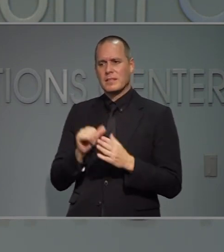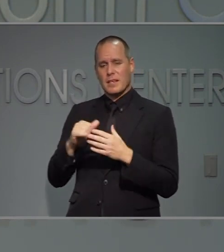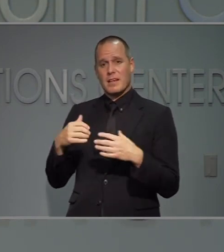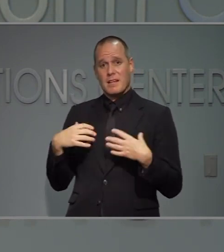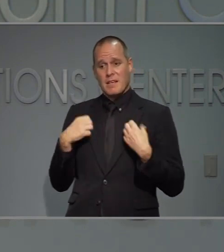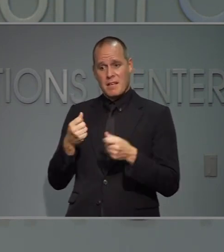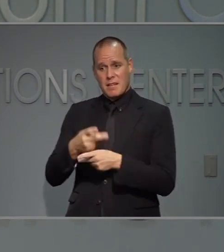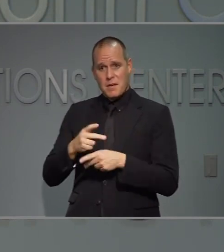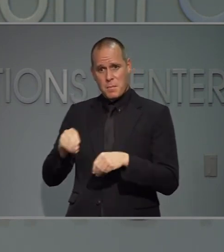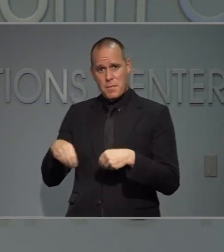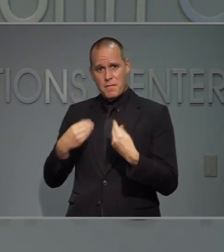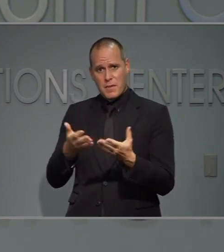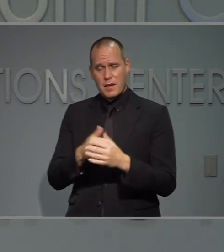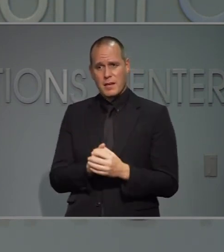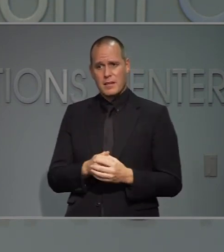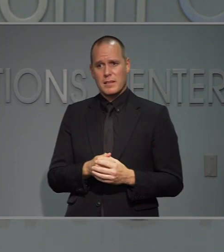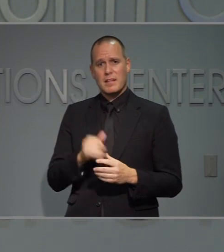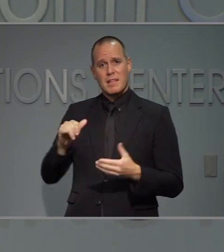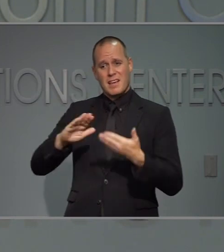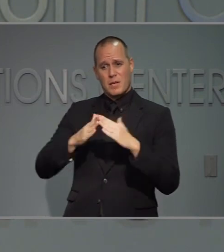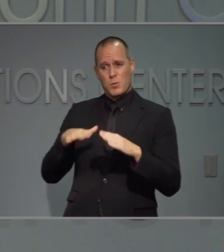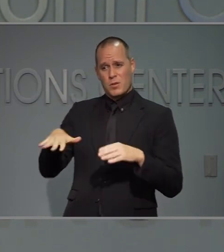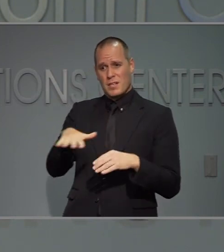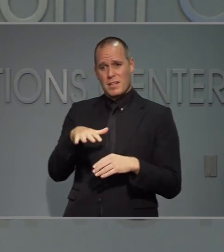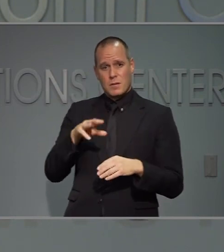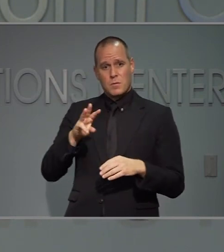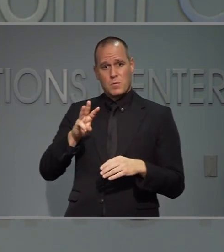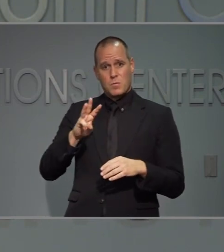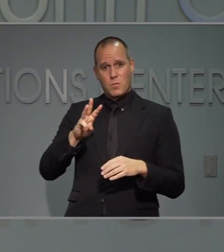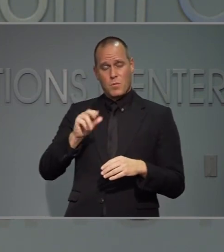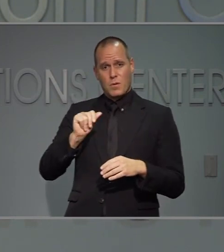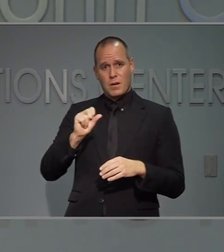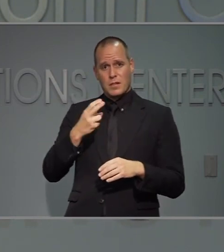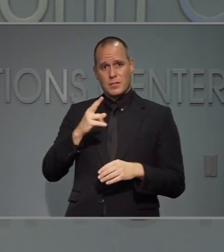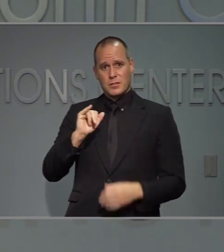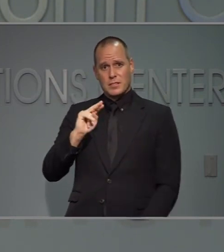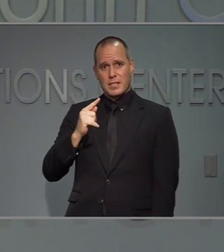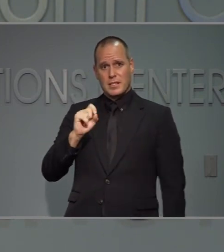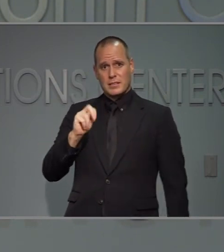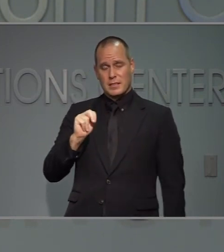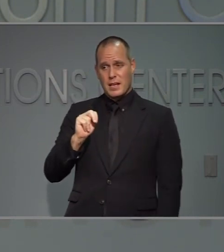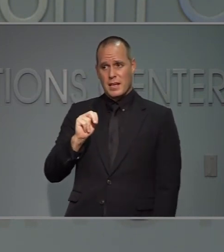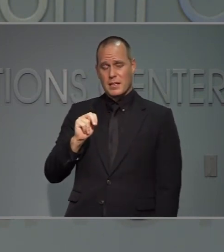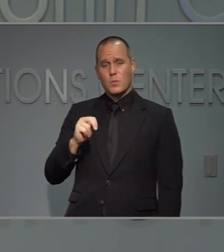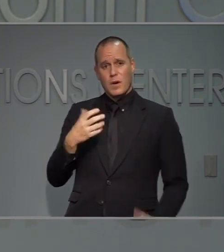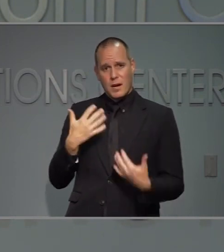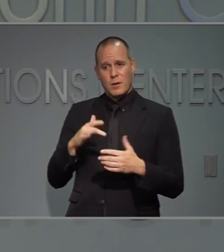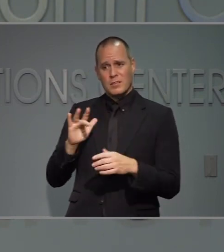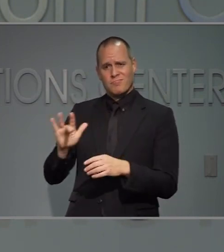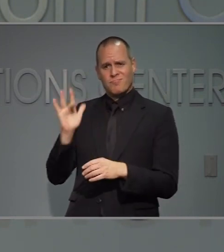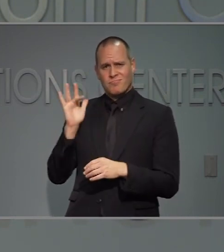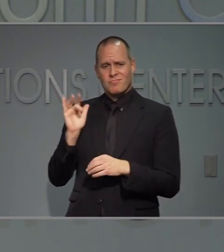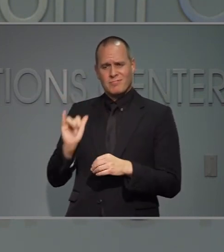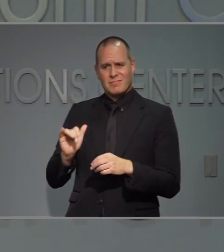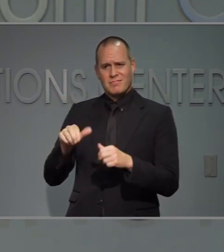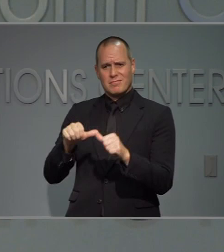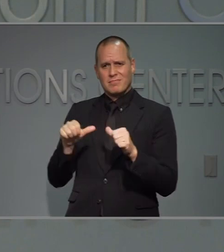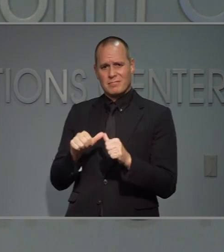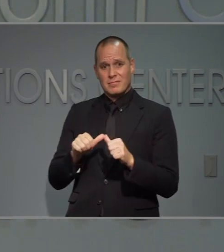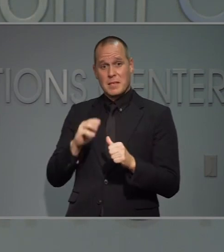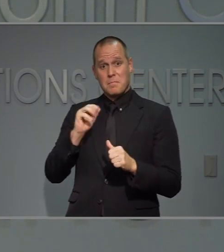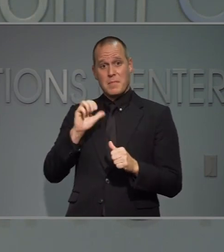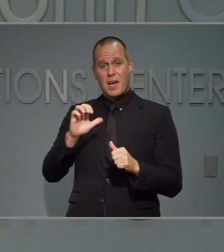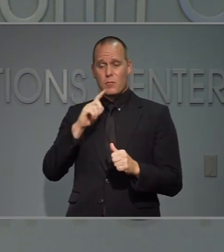y nosotros sabemos que es una comunidad muy bonita la de Washington y el